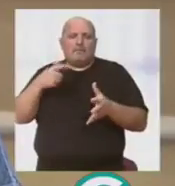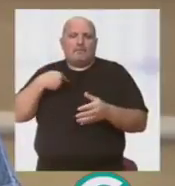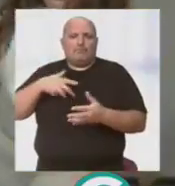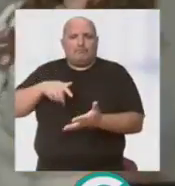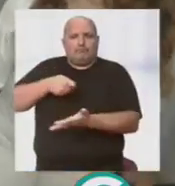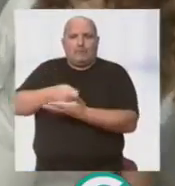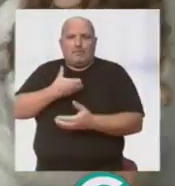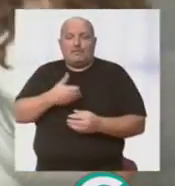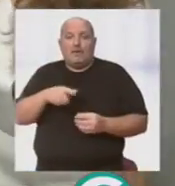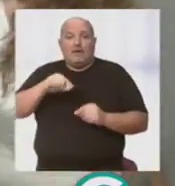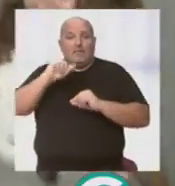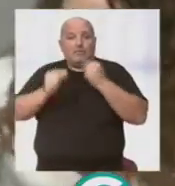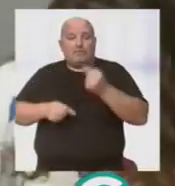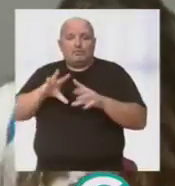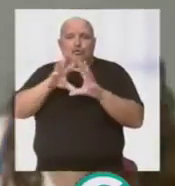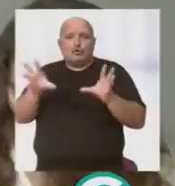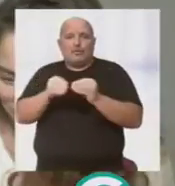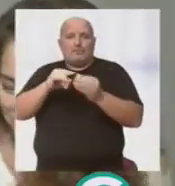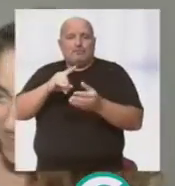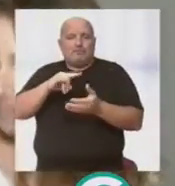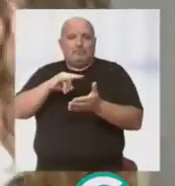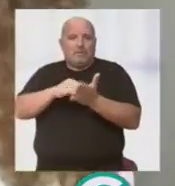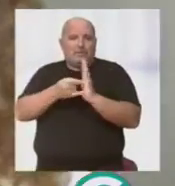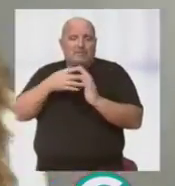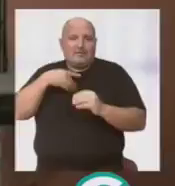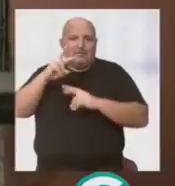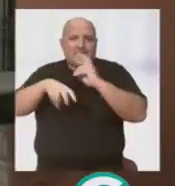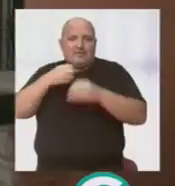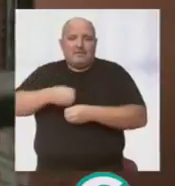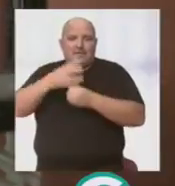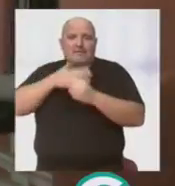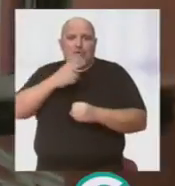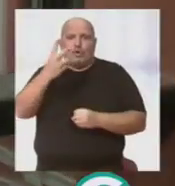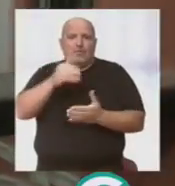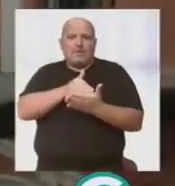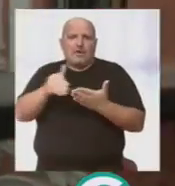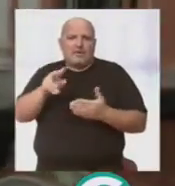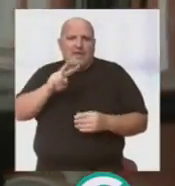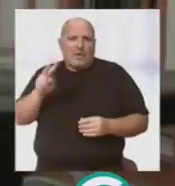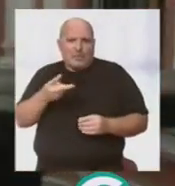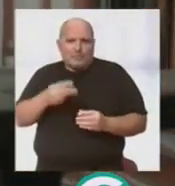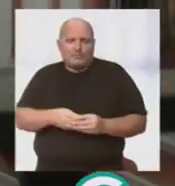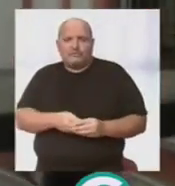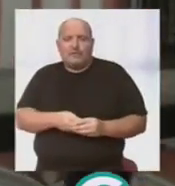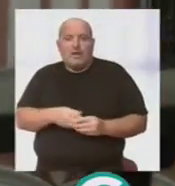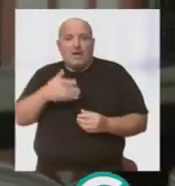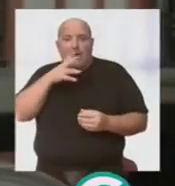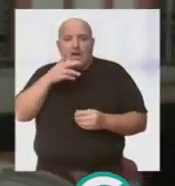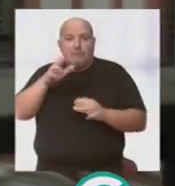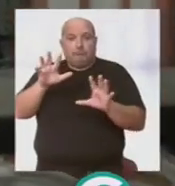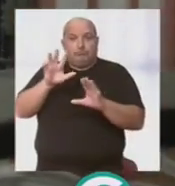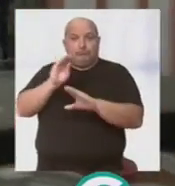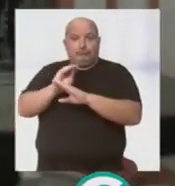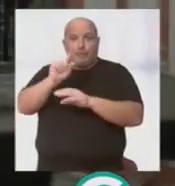aportación. El presupuesto total del proyecto de rehabilitación presentado es de dos millones de euros. La actuación,